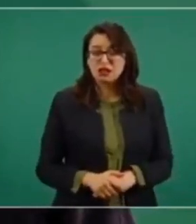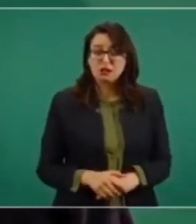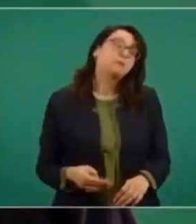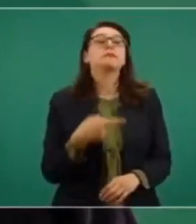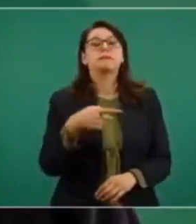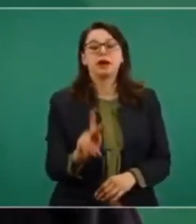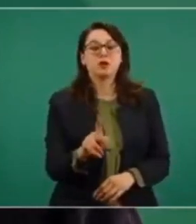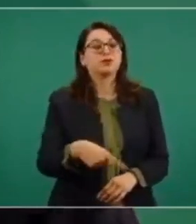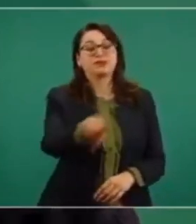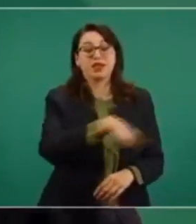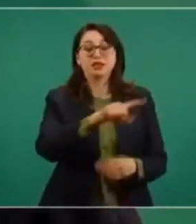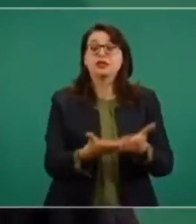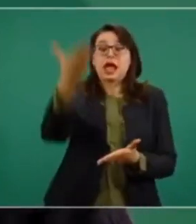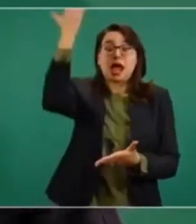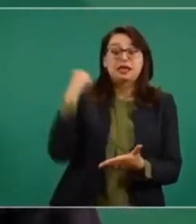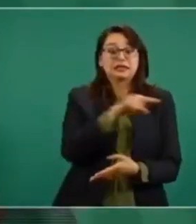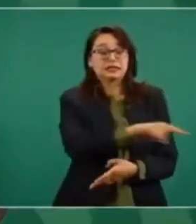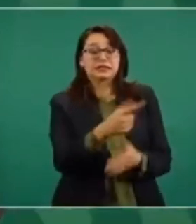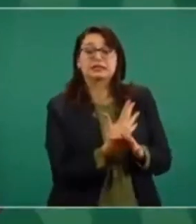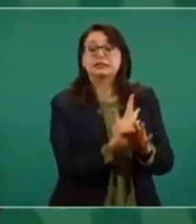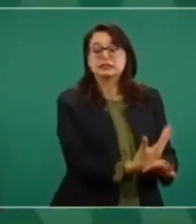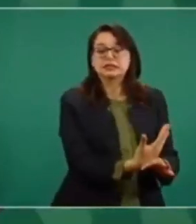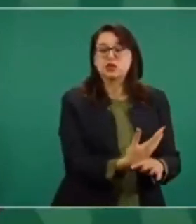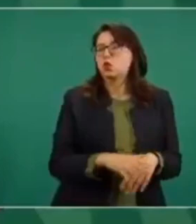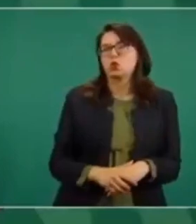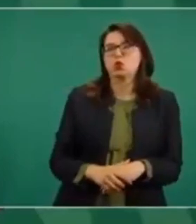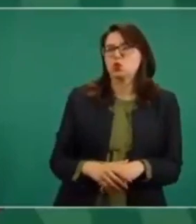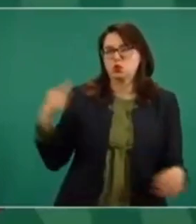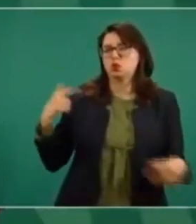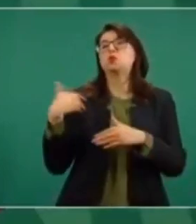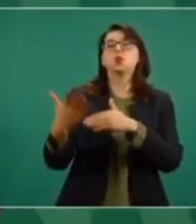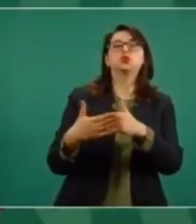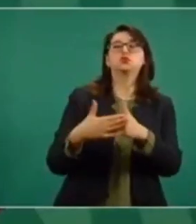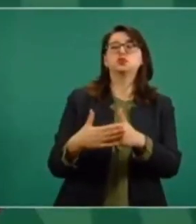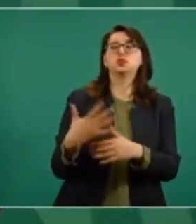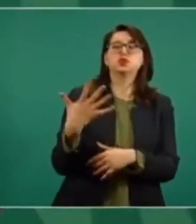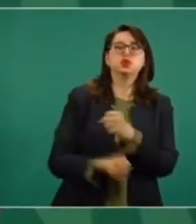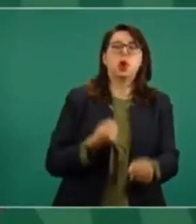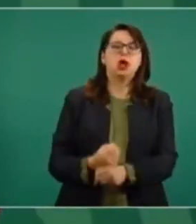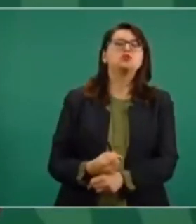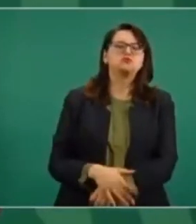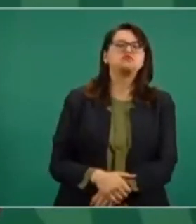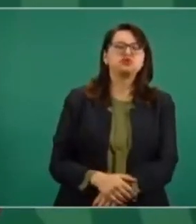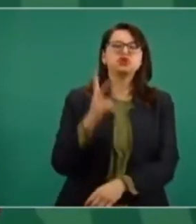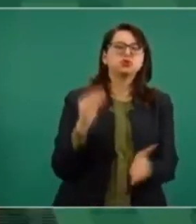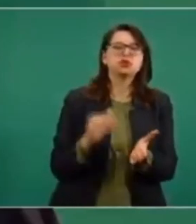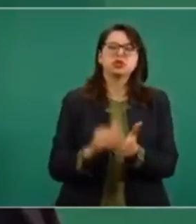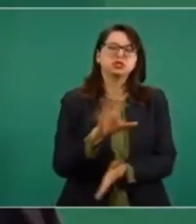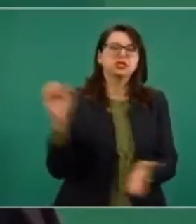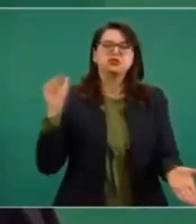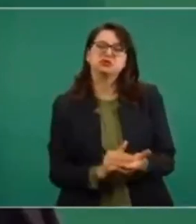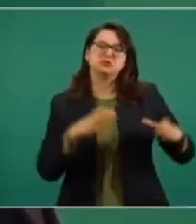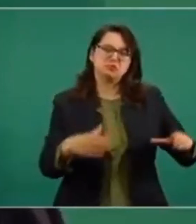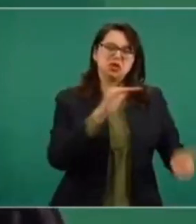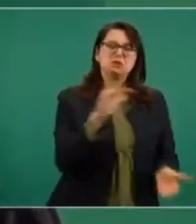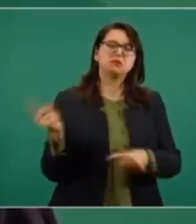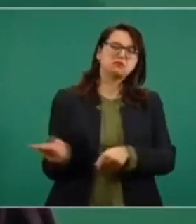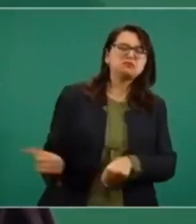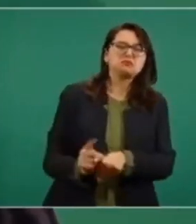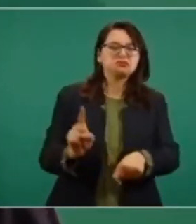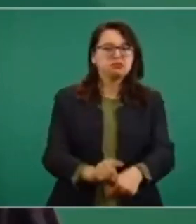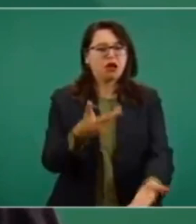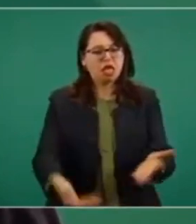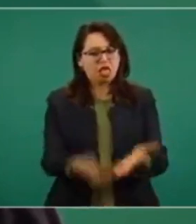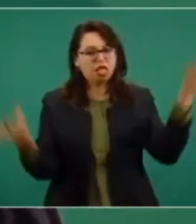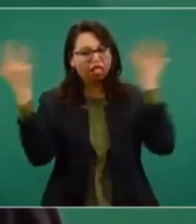De que para este tiempo íbamos a estar produciendo dos millones 500 mil barriles diarios. Entonces, todo fue